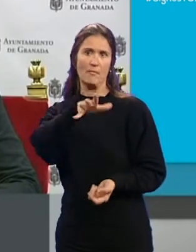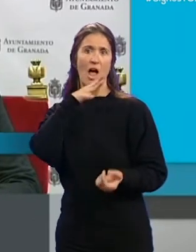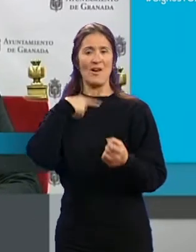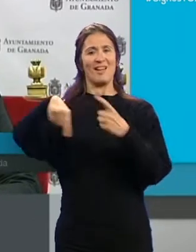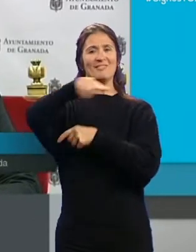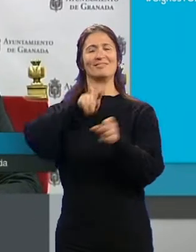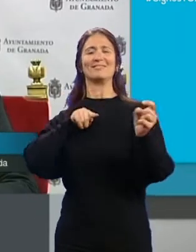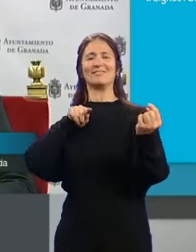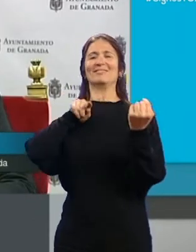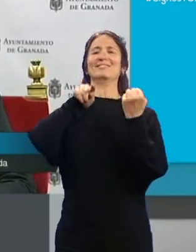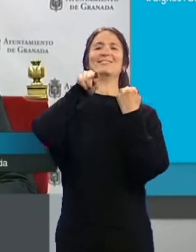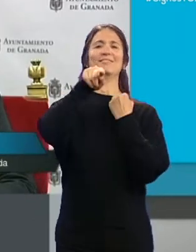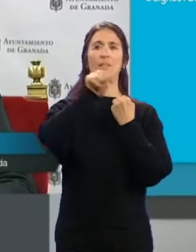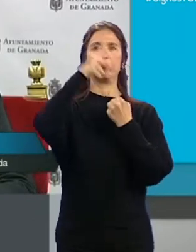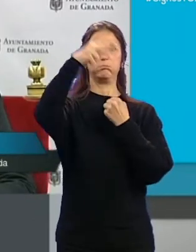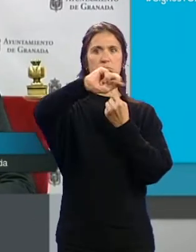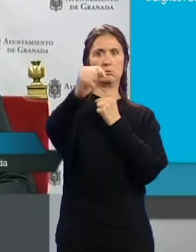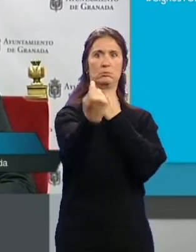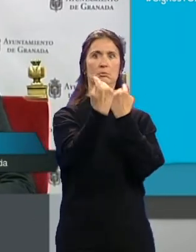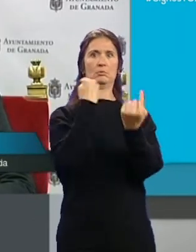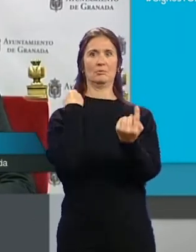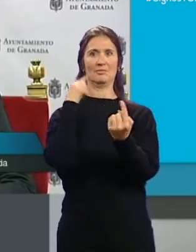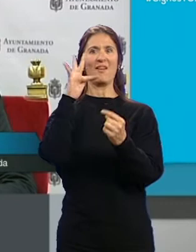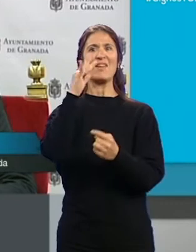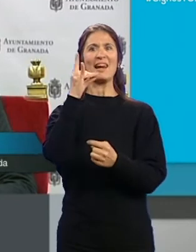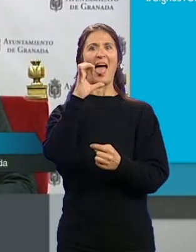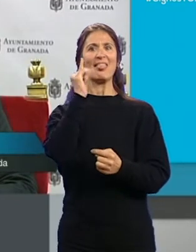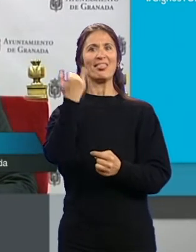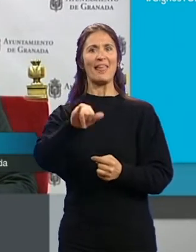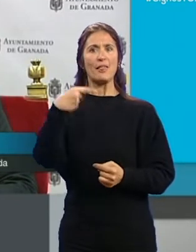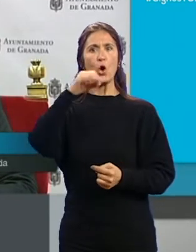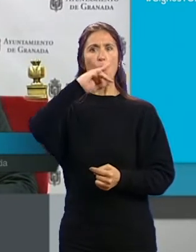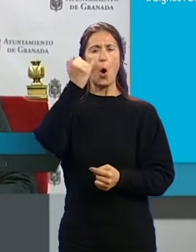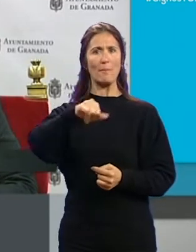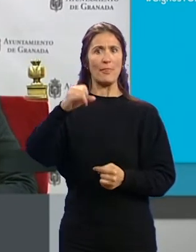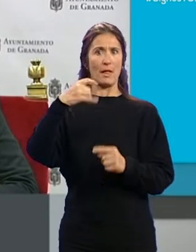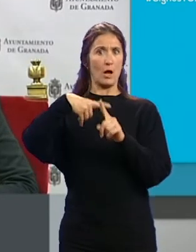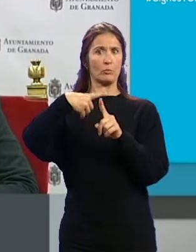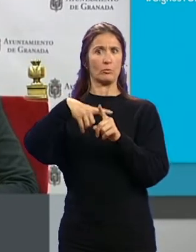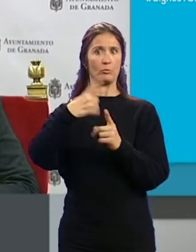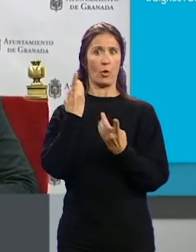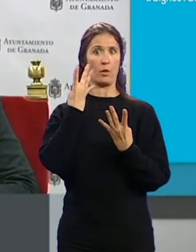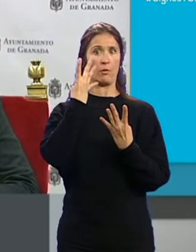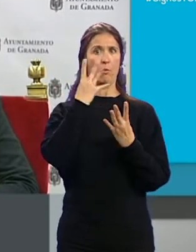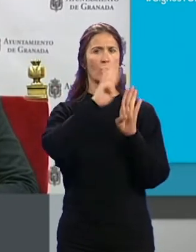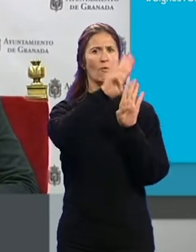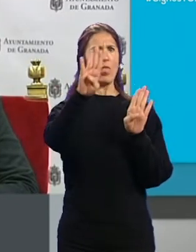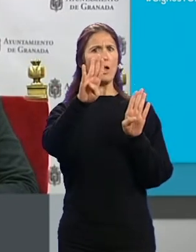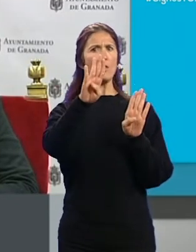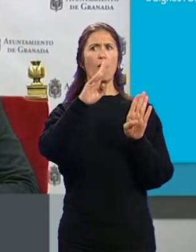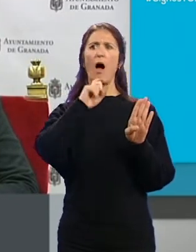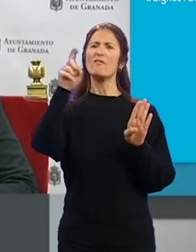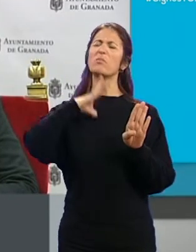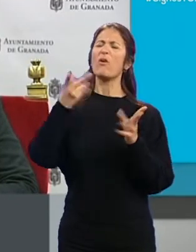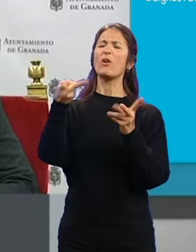sentido de la calle periodista Fernando Gómez de la Cruz, como decía, por cuatro vecinos... ...y sin hablar